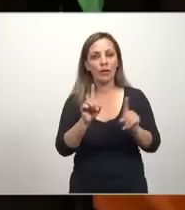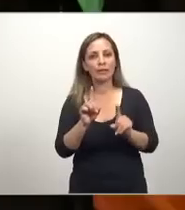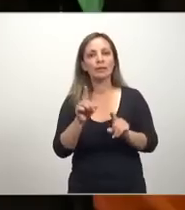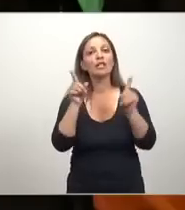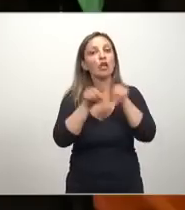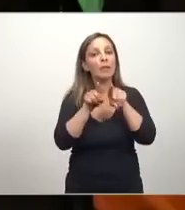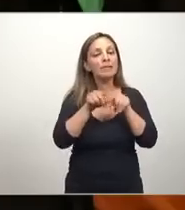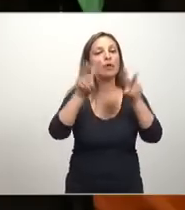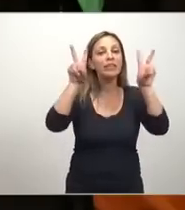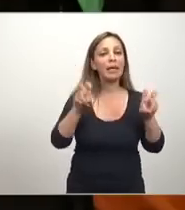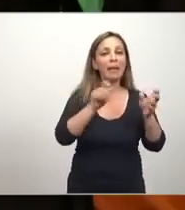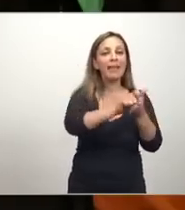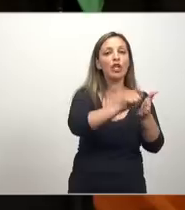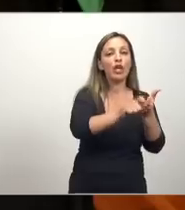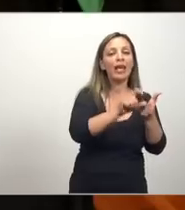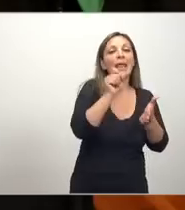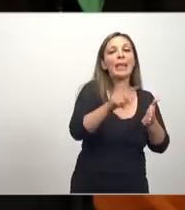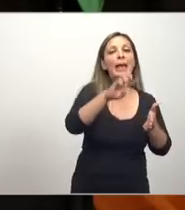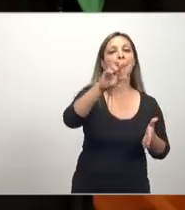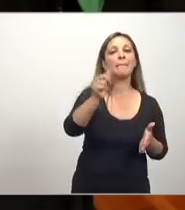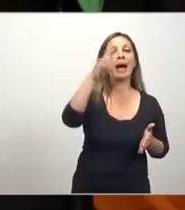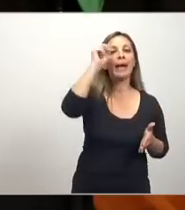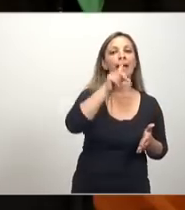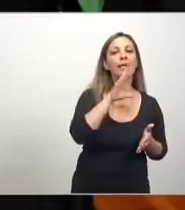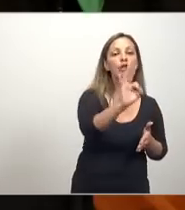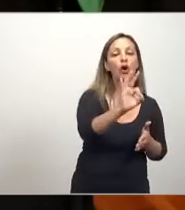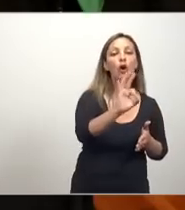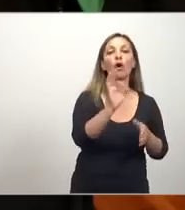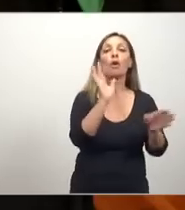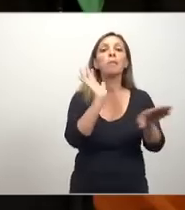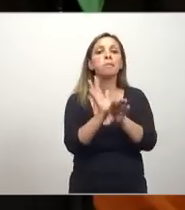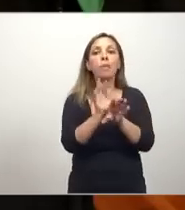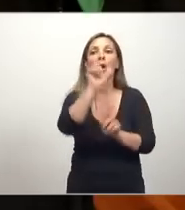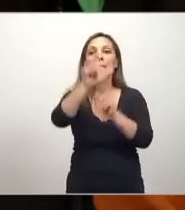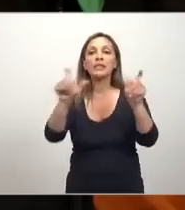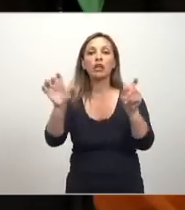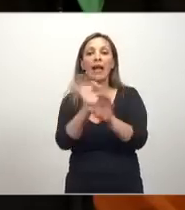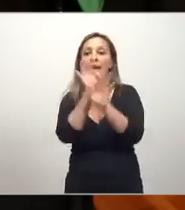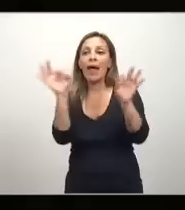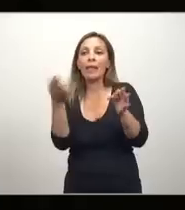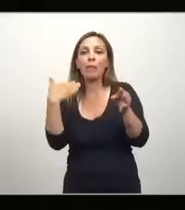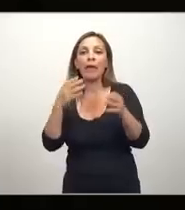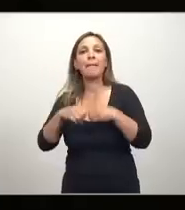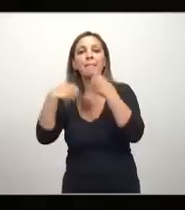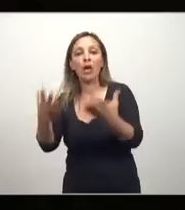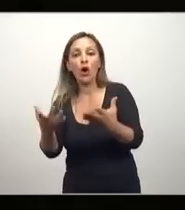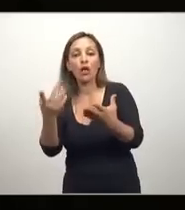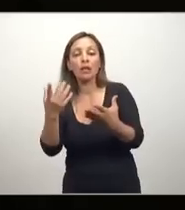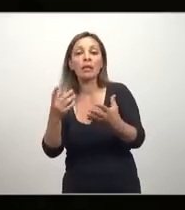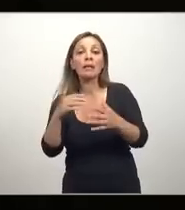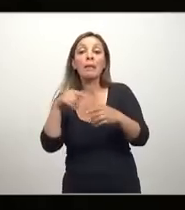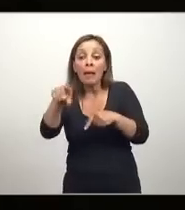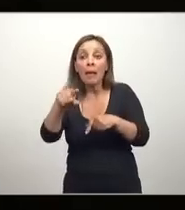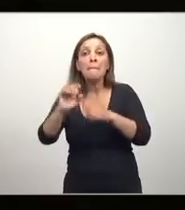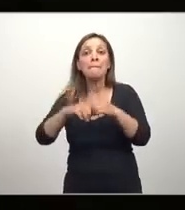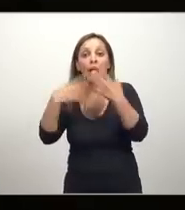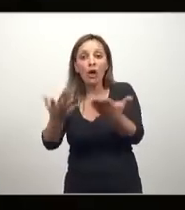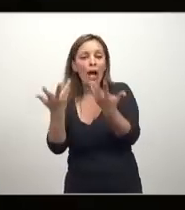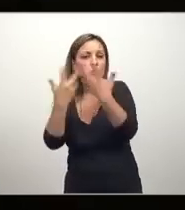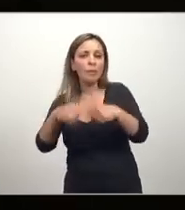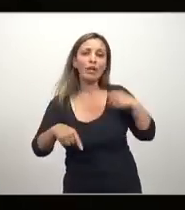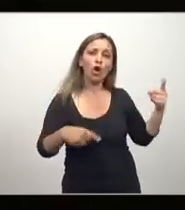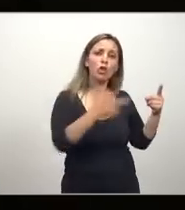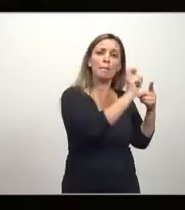criterio de Pareto, un Estado donde nadie puede estar mejor sin que nadie esté peor. ¿Saben, entre otras cosas, como anécdota,